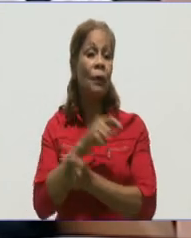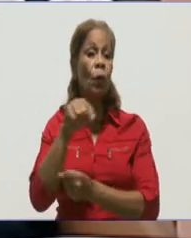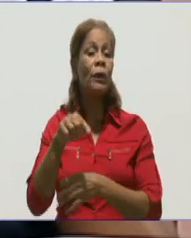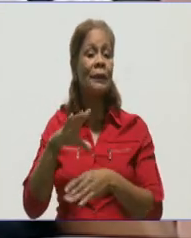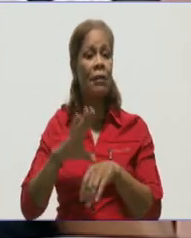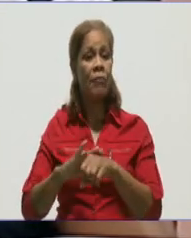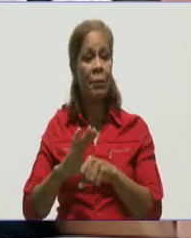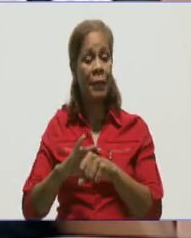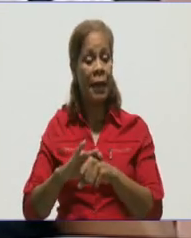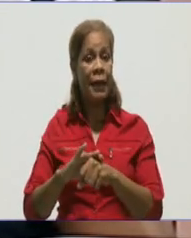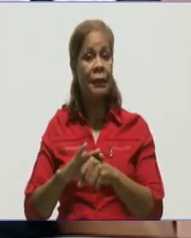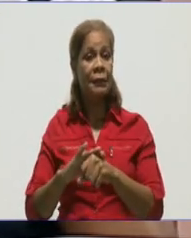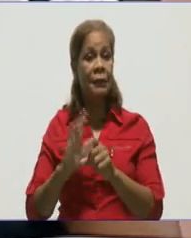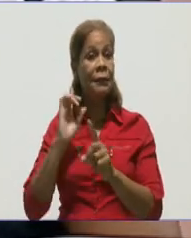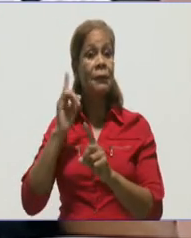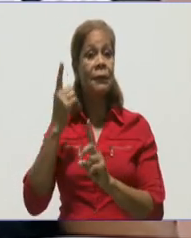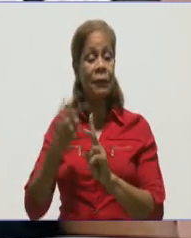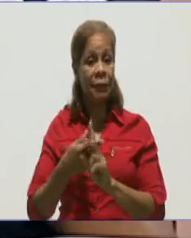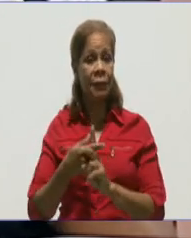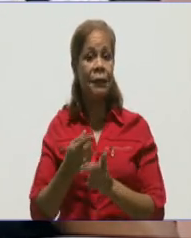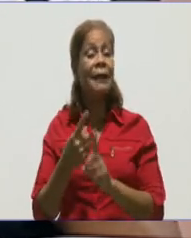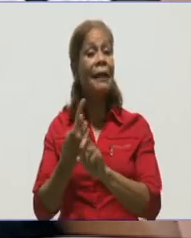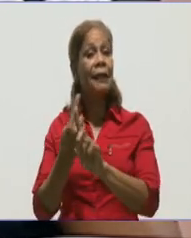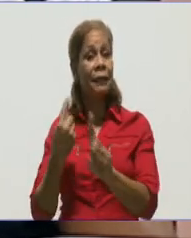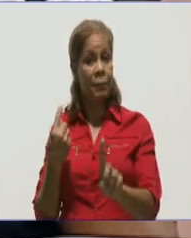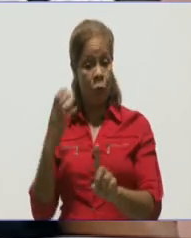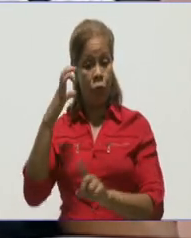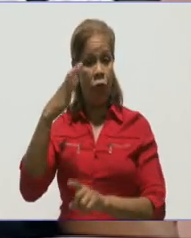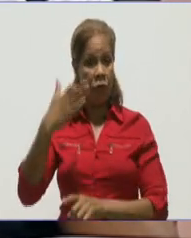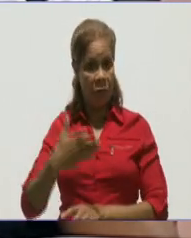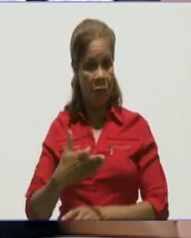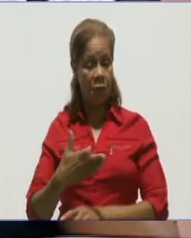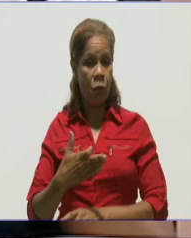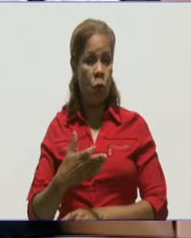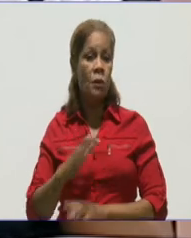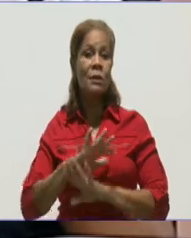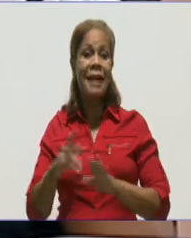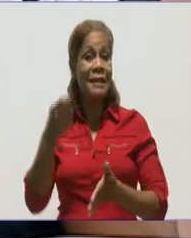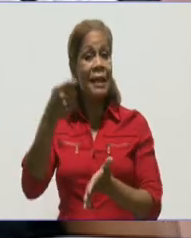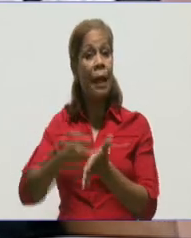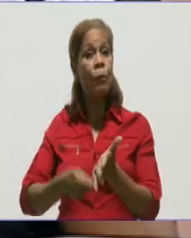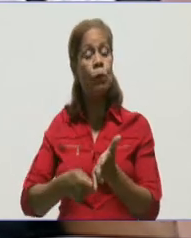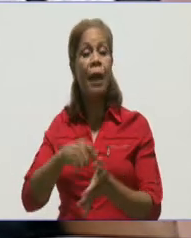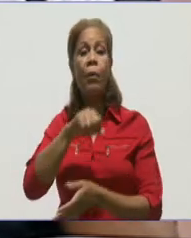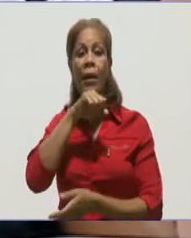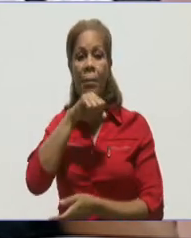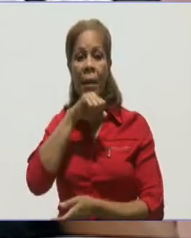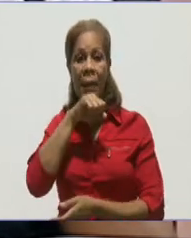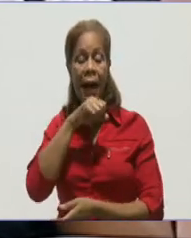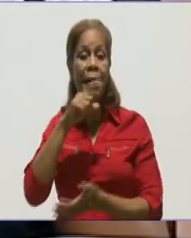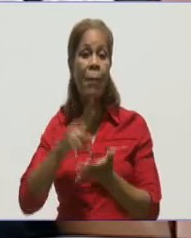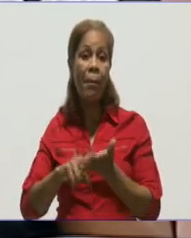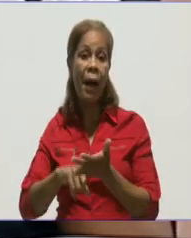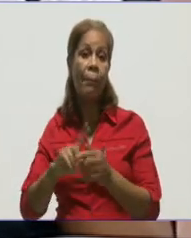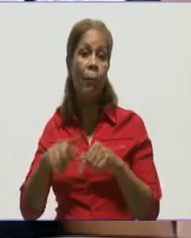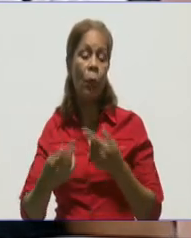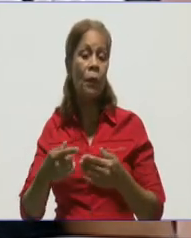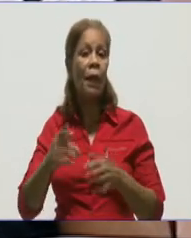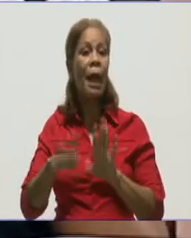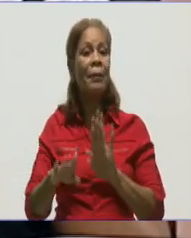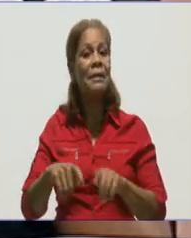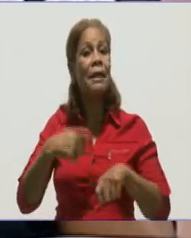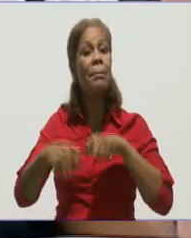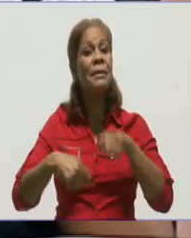las causas que en este momento se están aplicando más multas a los padres porque andan con los niños en la calle. Y los niños son